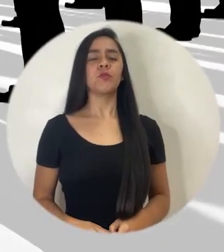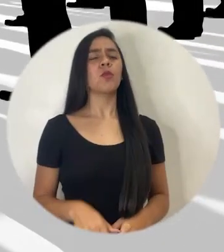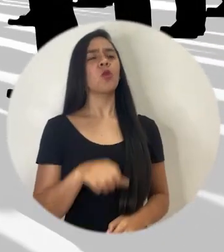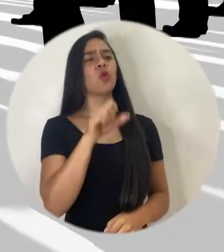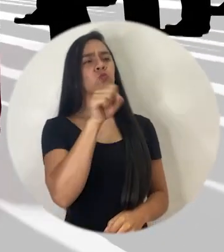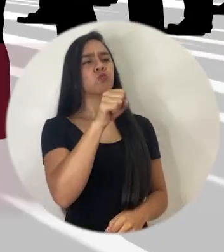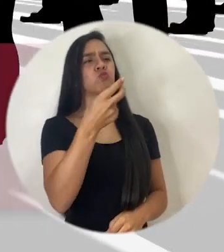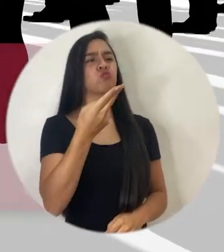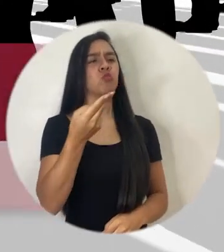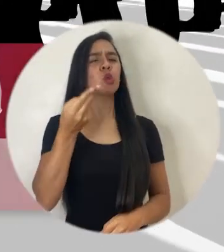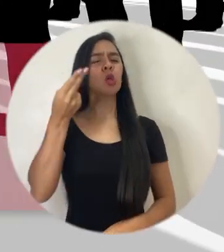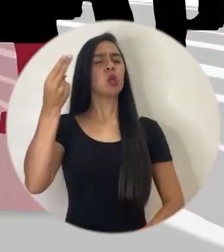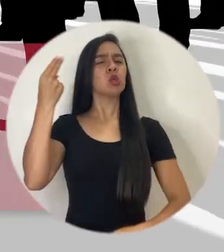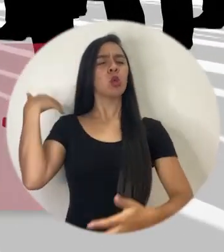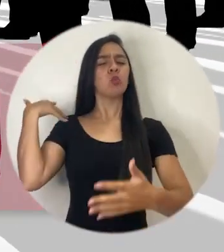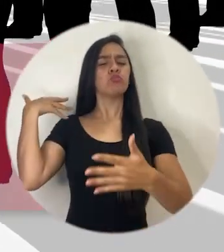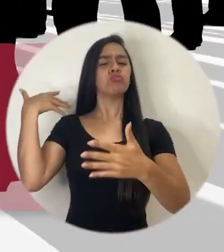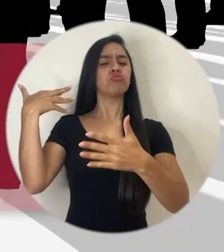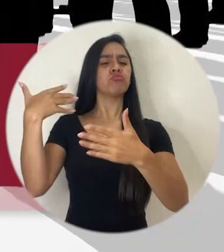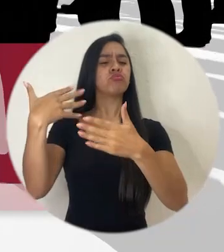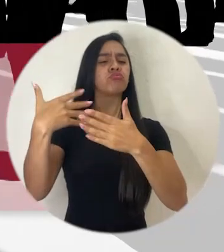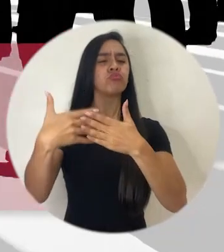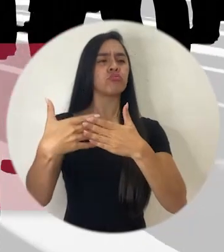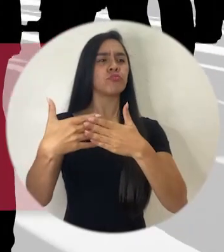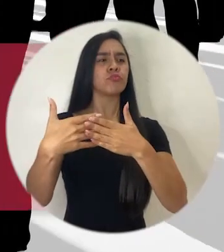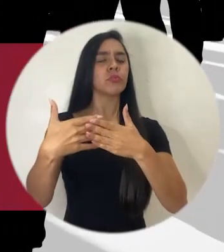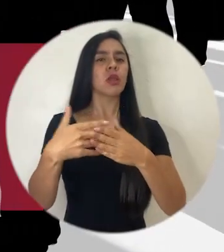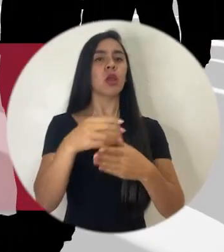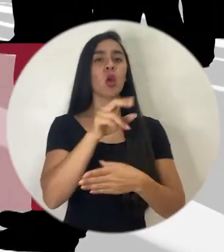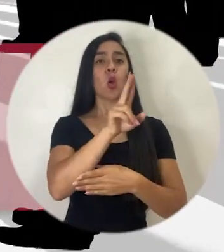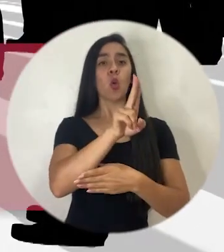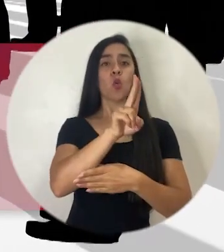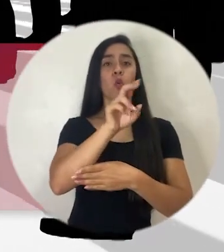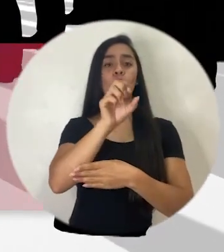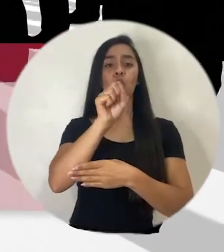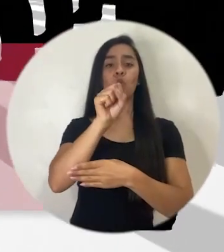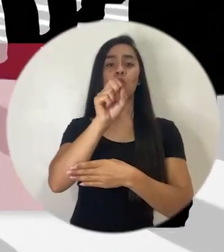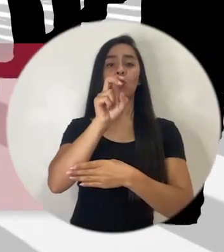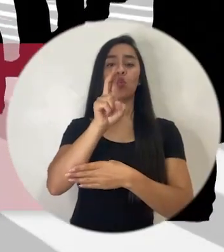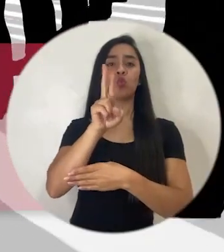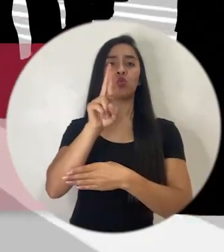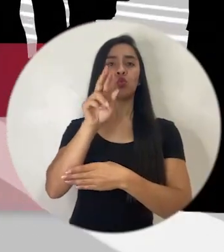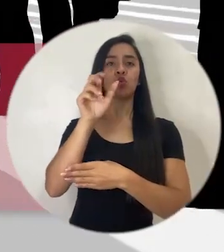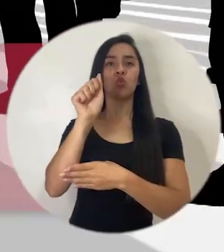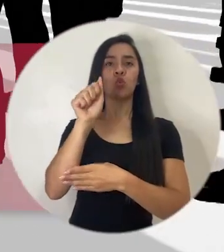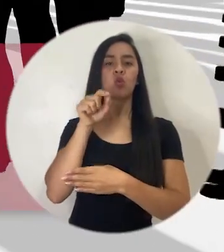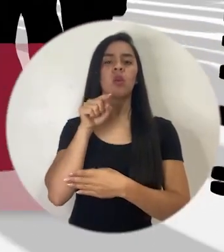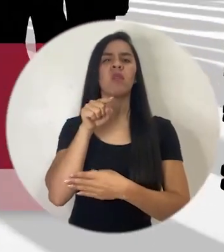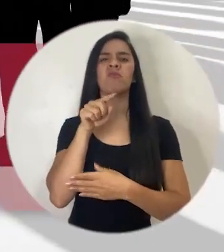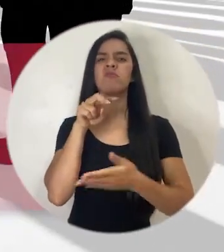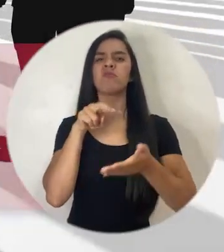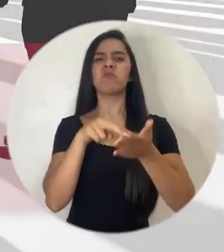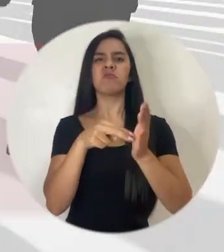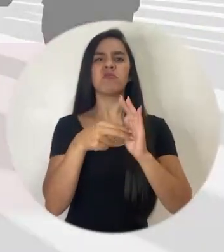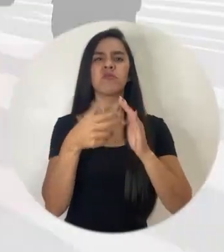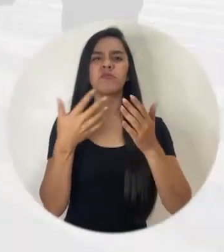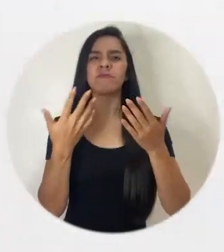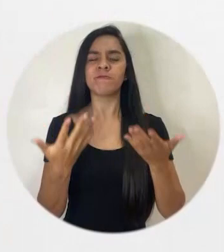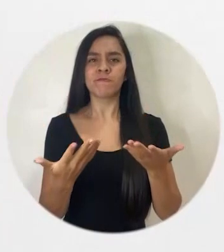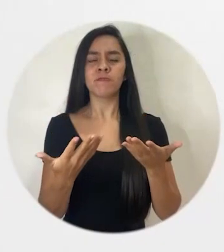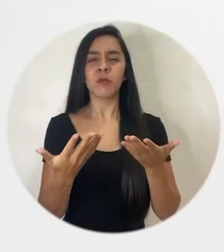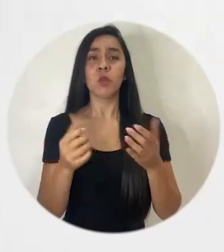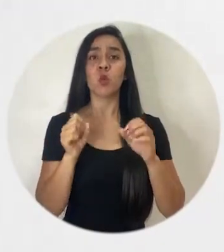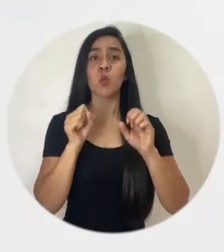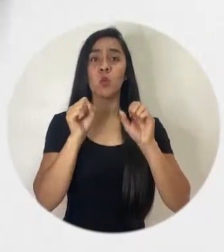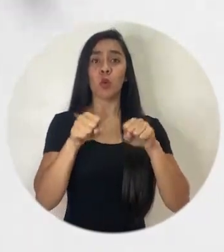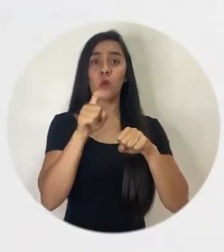Históricamente, la usura ha sido una forma en que se puede esclavizar